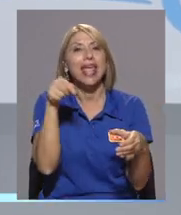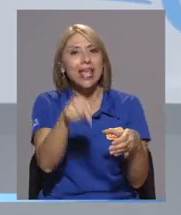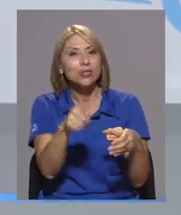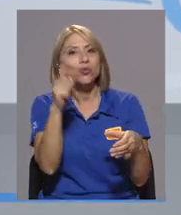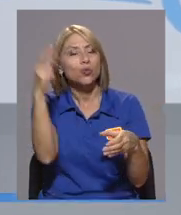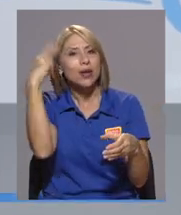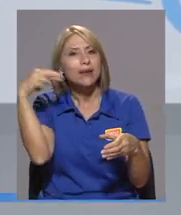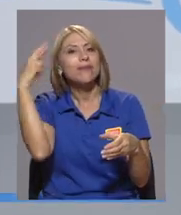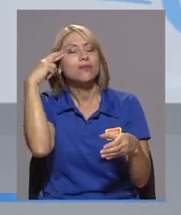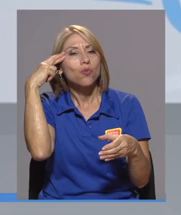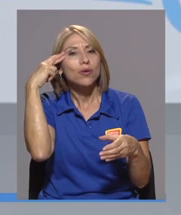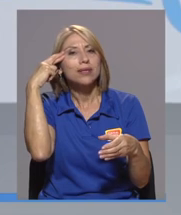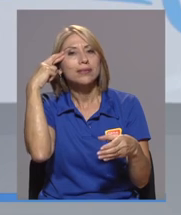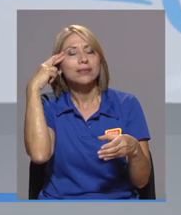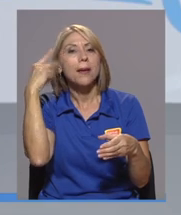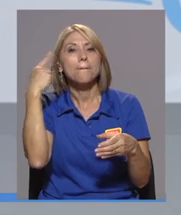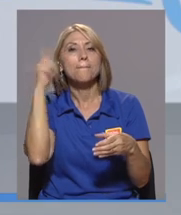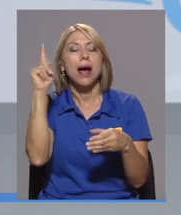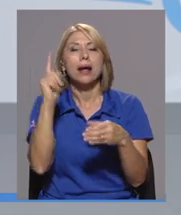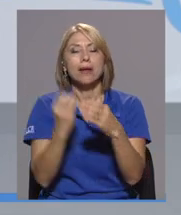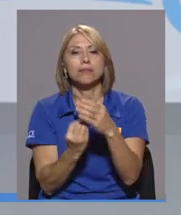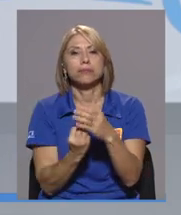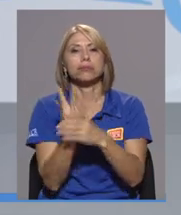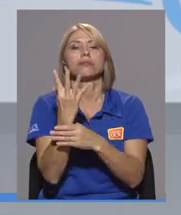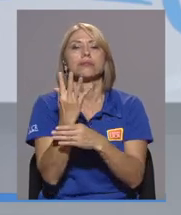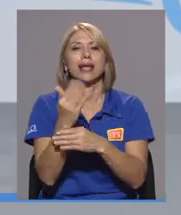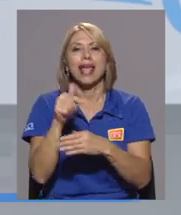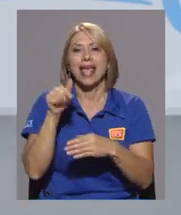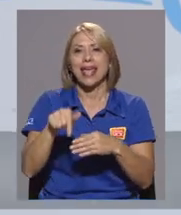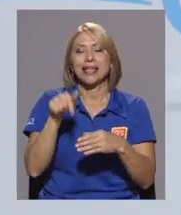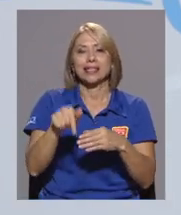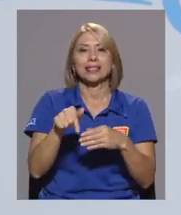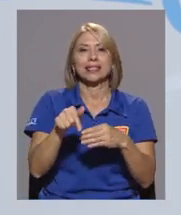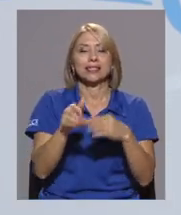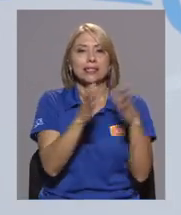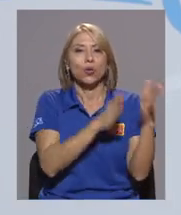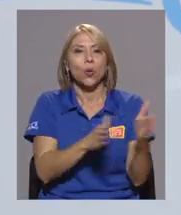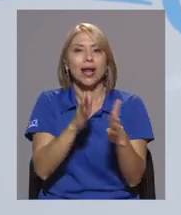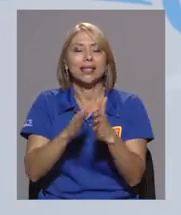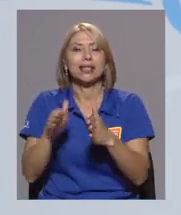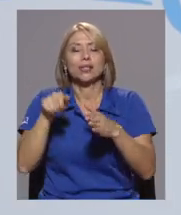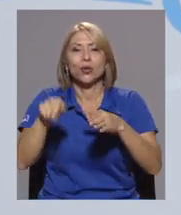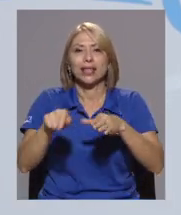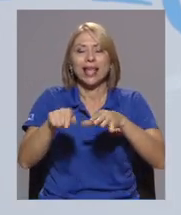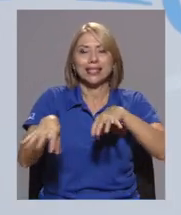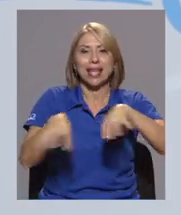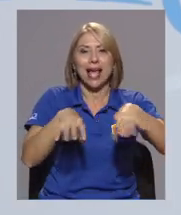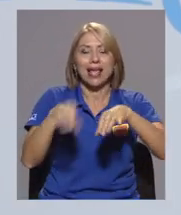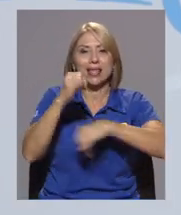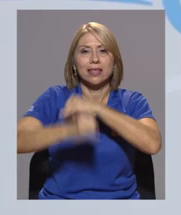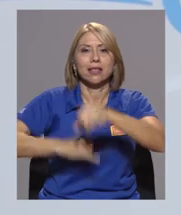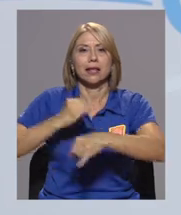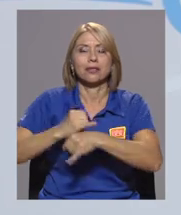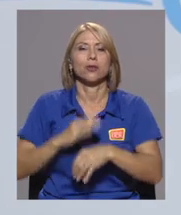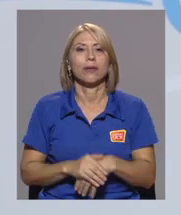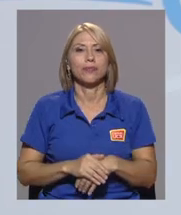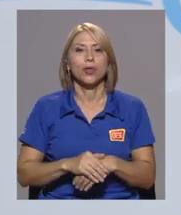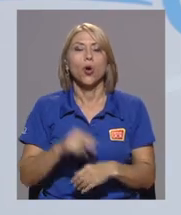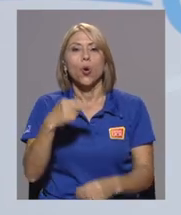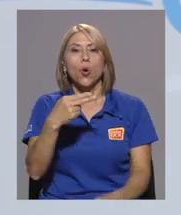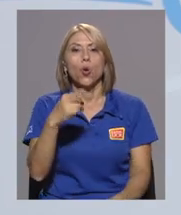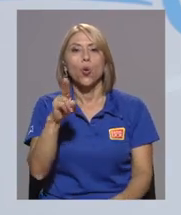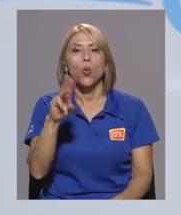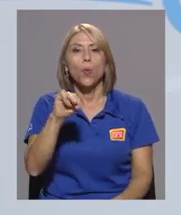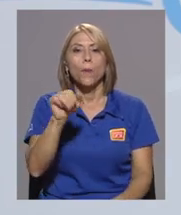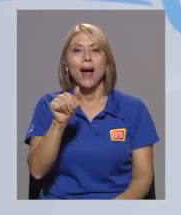población minoritaria. Eso fue una de las razones que motivaron a la creación de esta o la realización